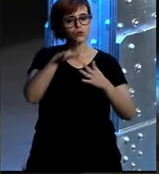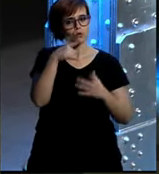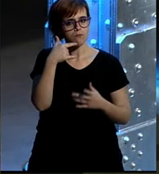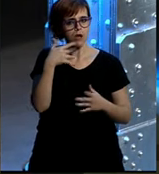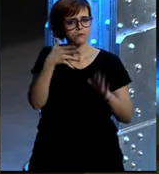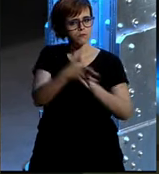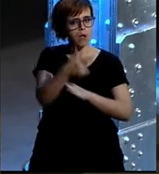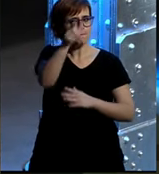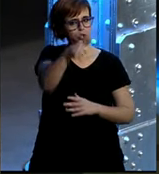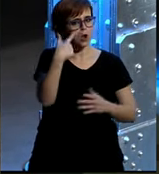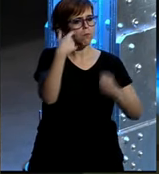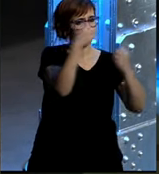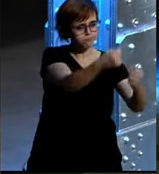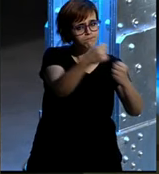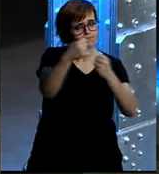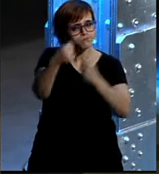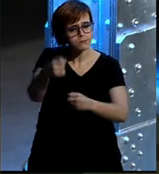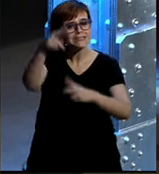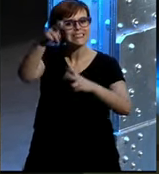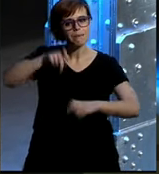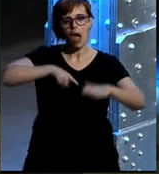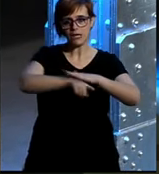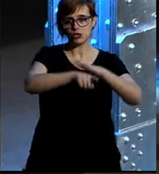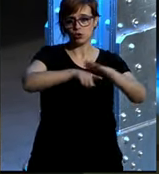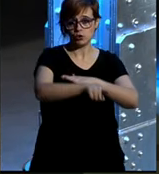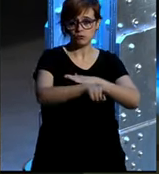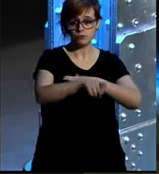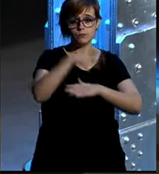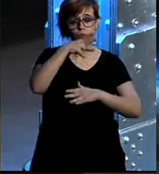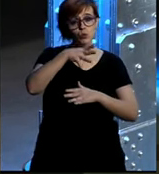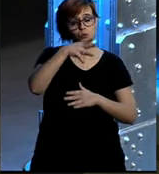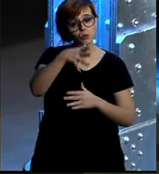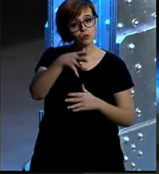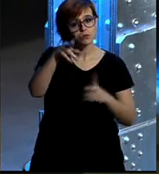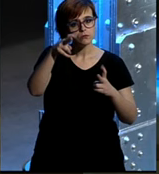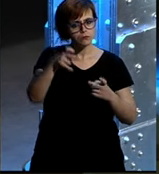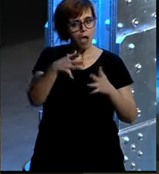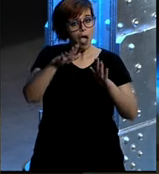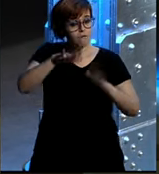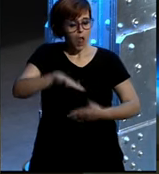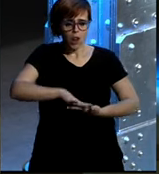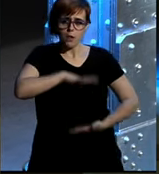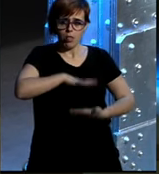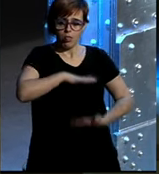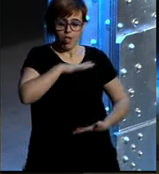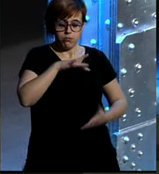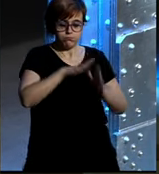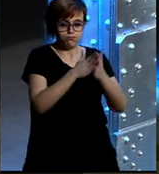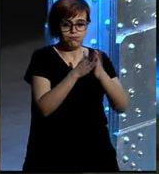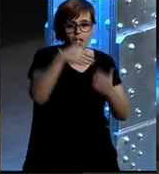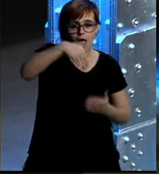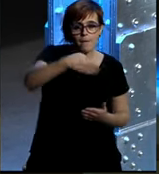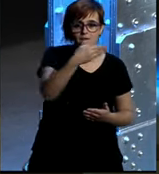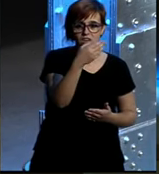pesos pesados sobre todo en temas de gestión lo que le ha hecho ser capaz de escribir libros como MBA